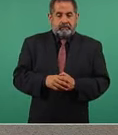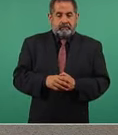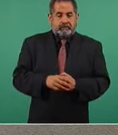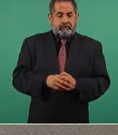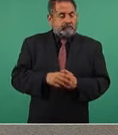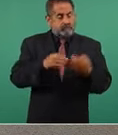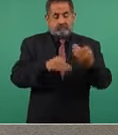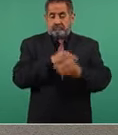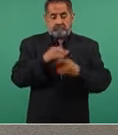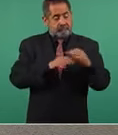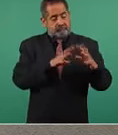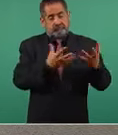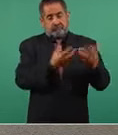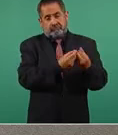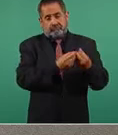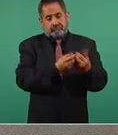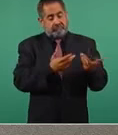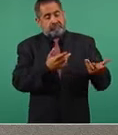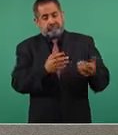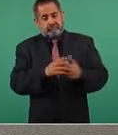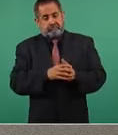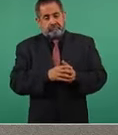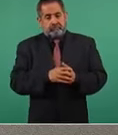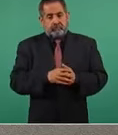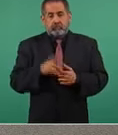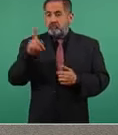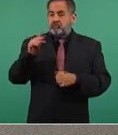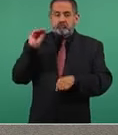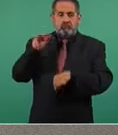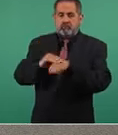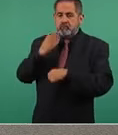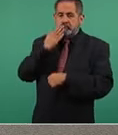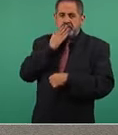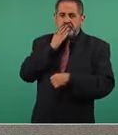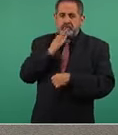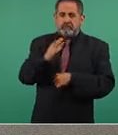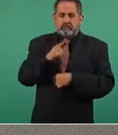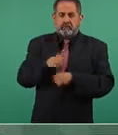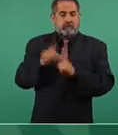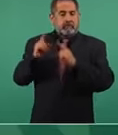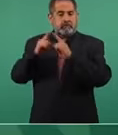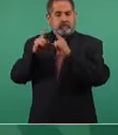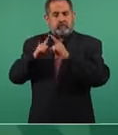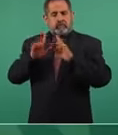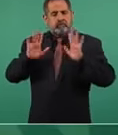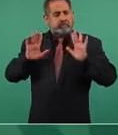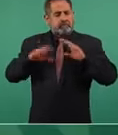todos, todos, todos, todos. Se portó muy bien la jerarquía de la iglesia,